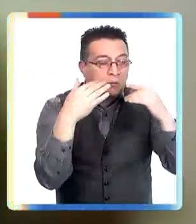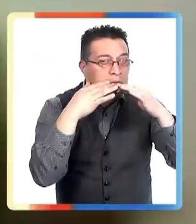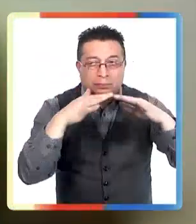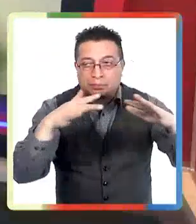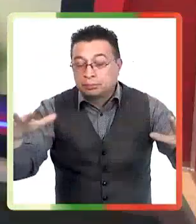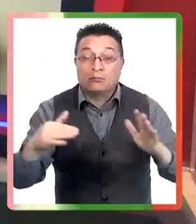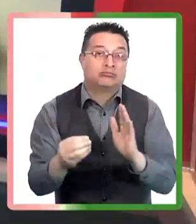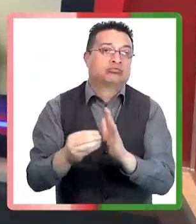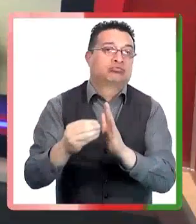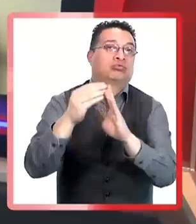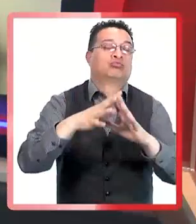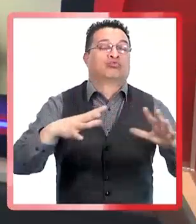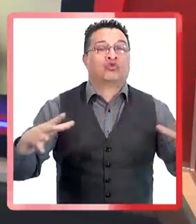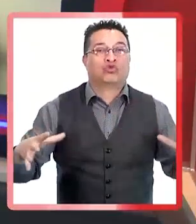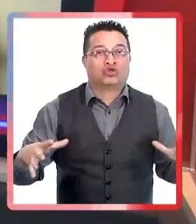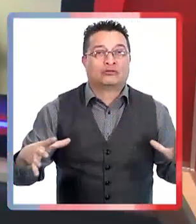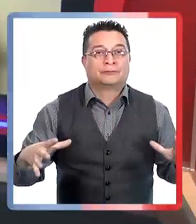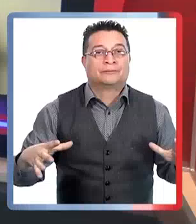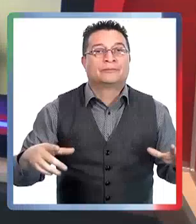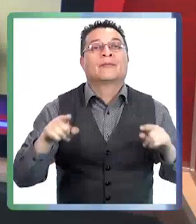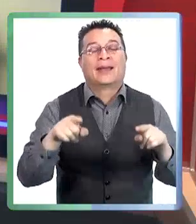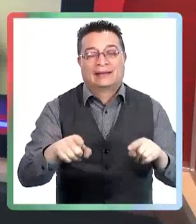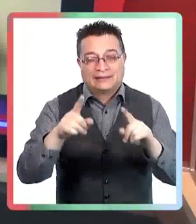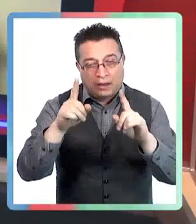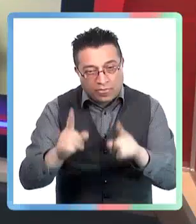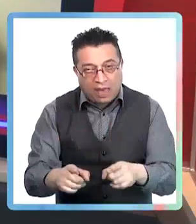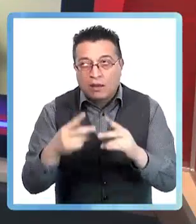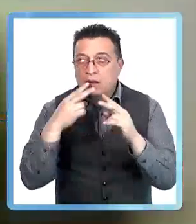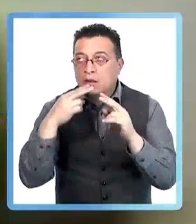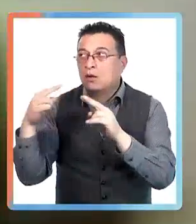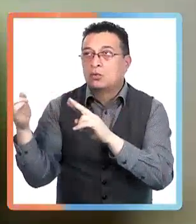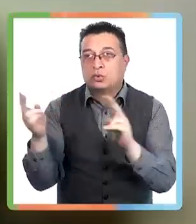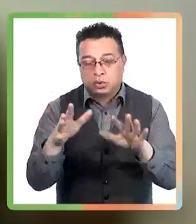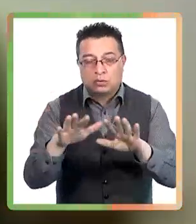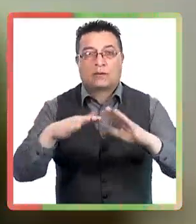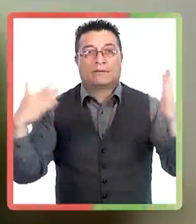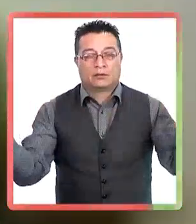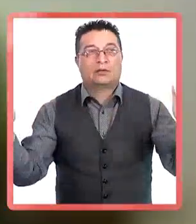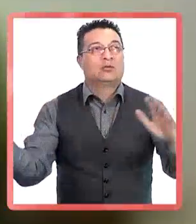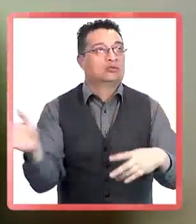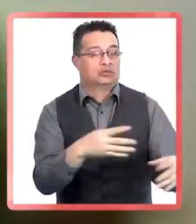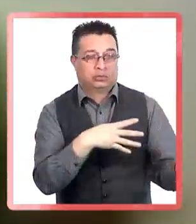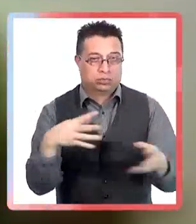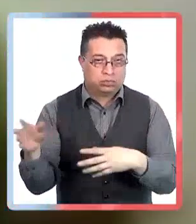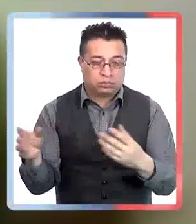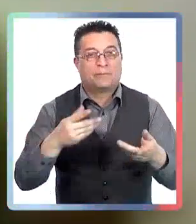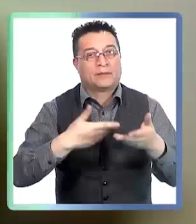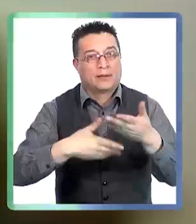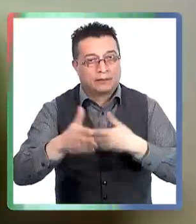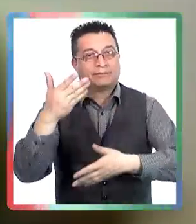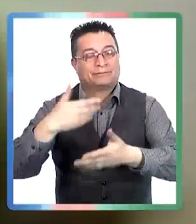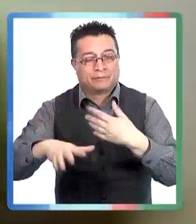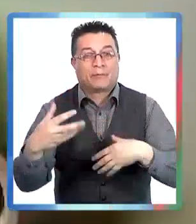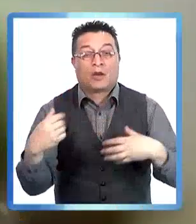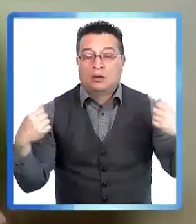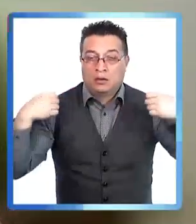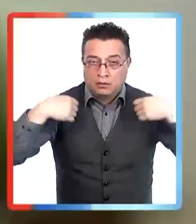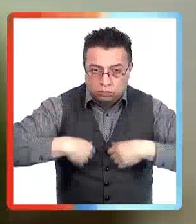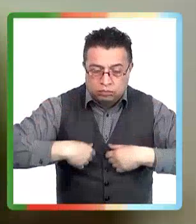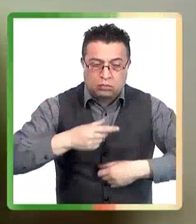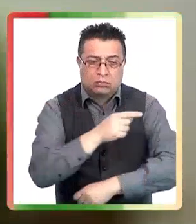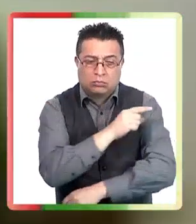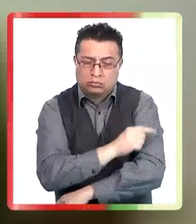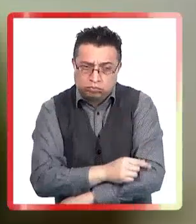que se ponga doble capa, que esté con una bufanda, lo que quieran. Pero el espacio hay que ventilarlo. Los niños más grandes que puedan colaborar con la mascarilla,